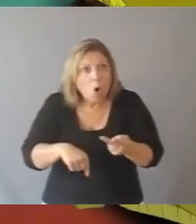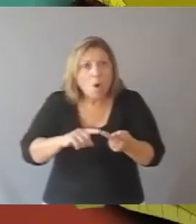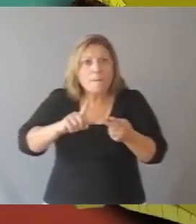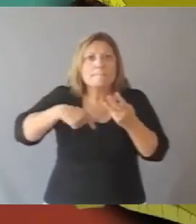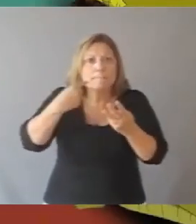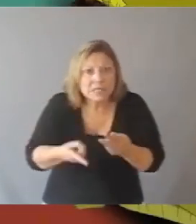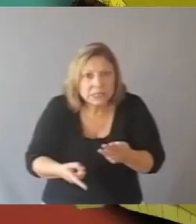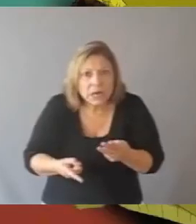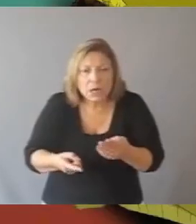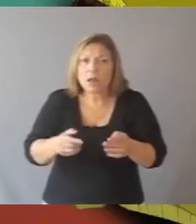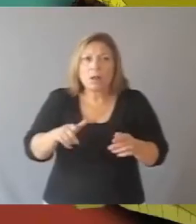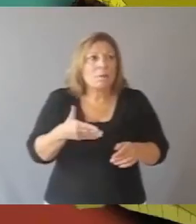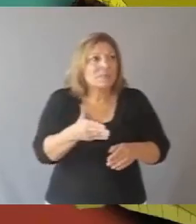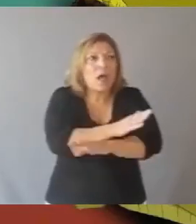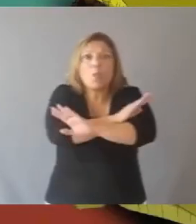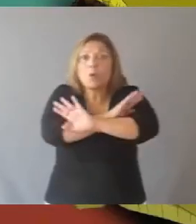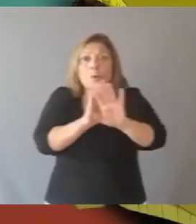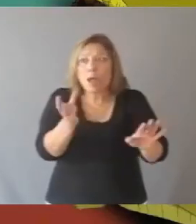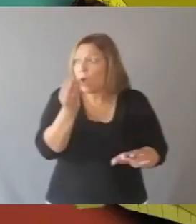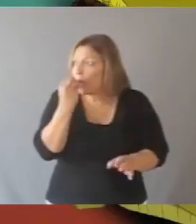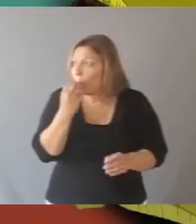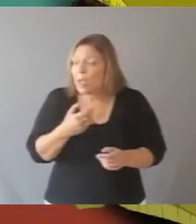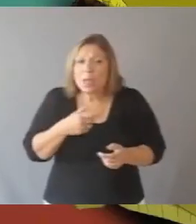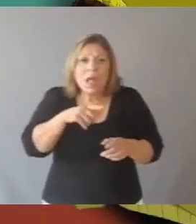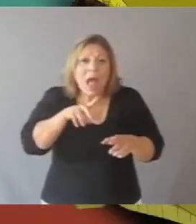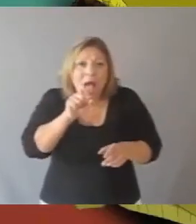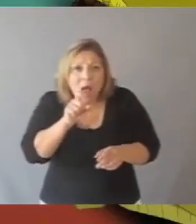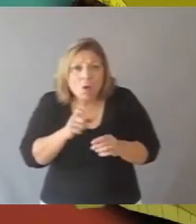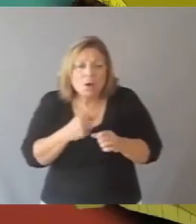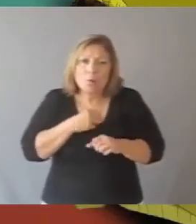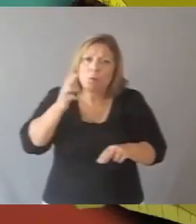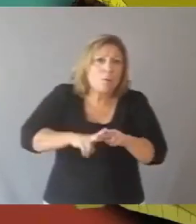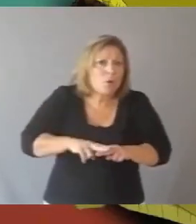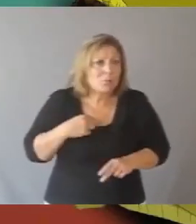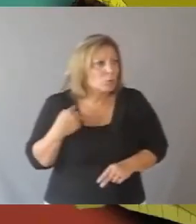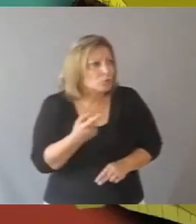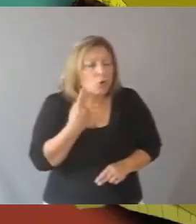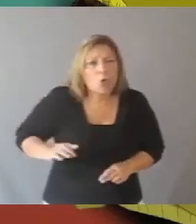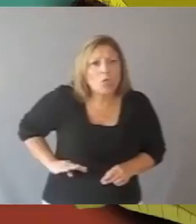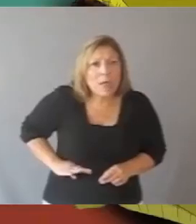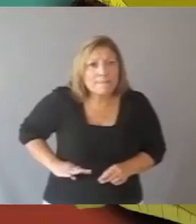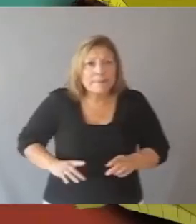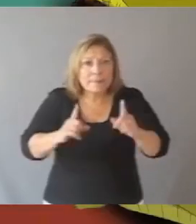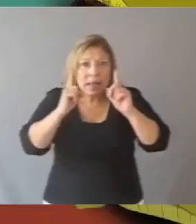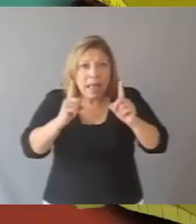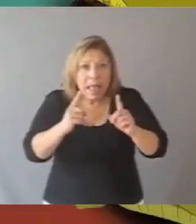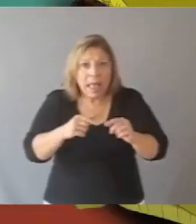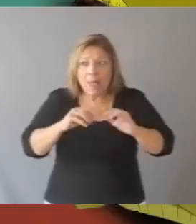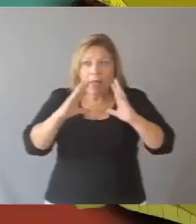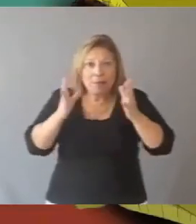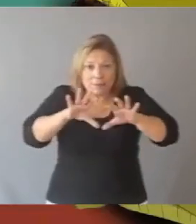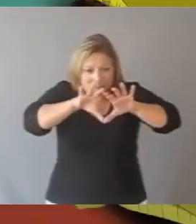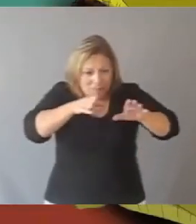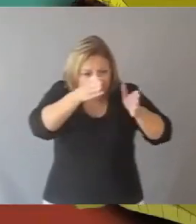pasó hoy y pasará mañana. Ya no habrá más pescados ni bichos que vengan a tomar agua y nos moriremos de hambre. Hagamos entonces